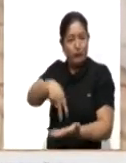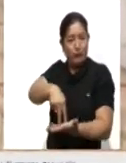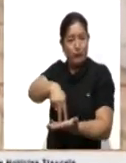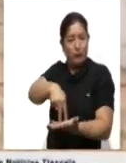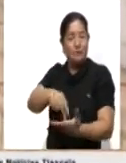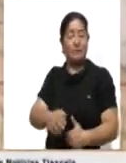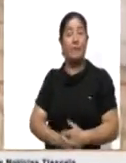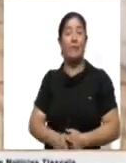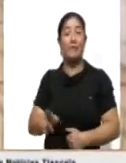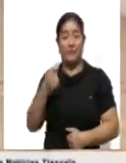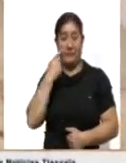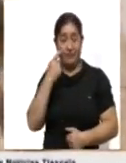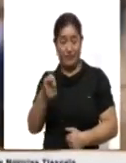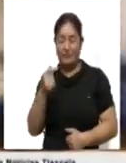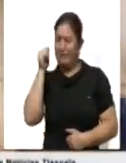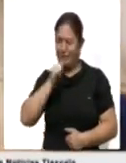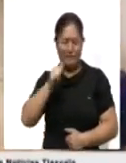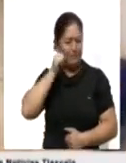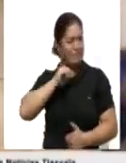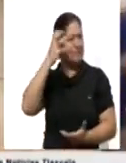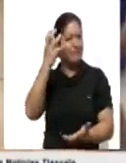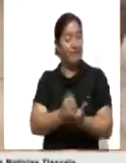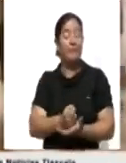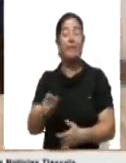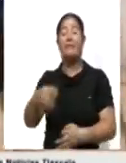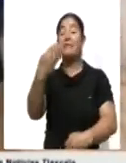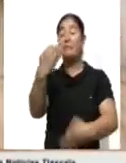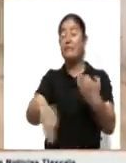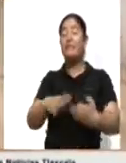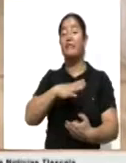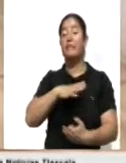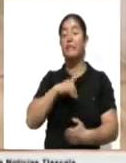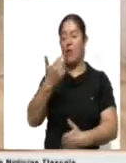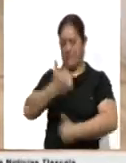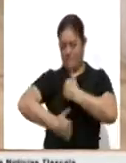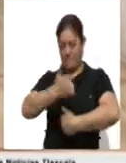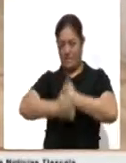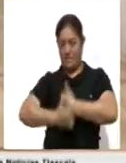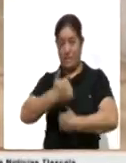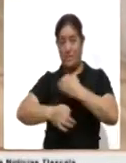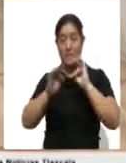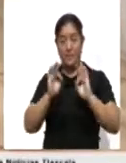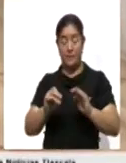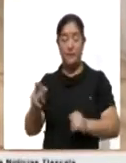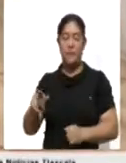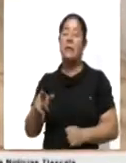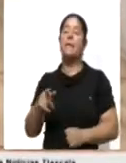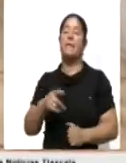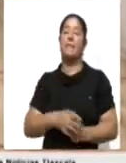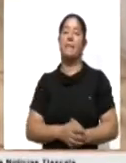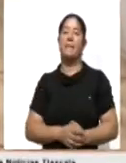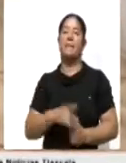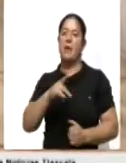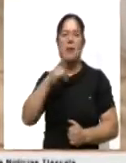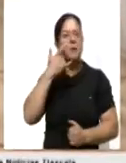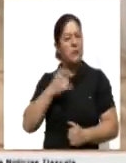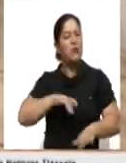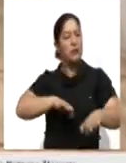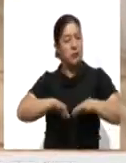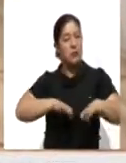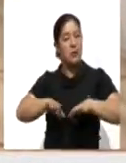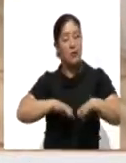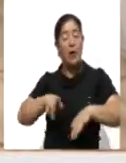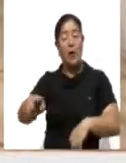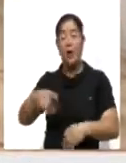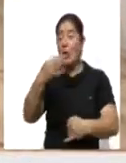diez treceas de oro y cinco de plata. En la final tuvo un partido competitivo con propuesta y con actitud. Sin embargo, pues el trabajo de su contrincante en